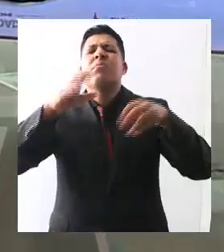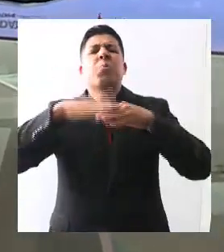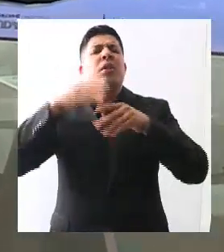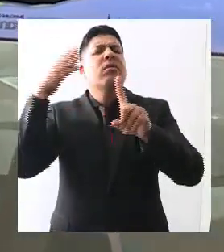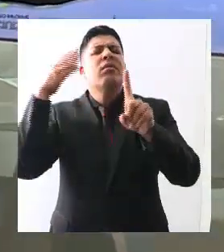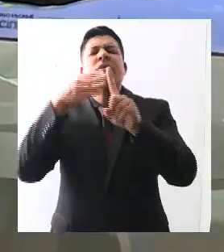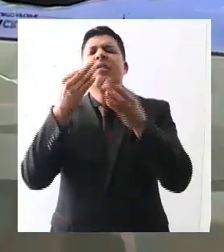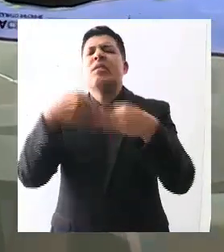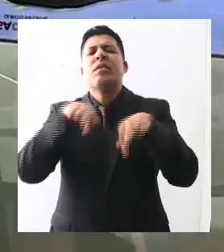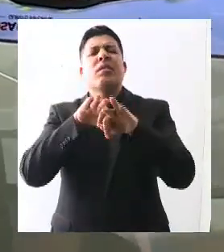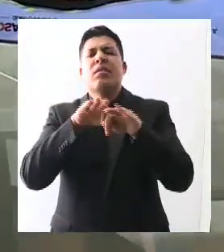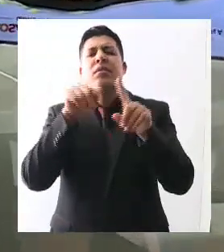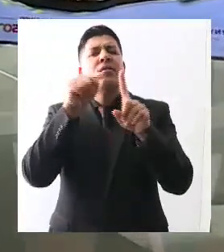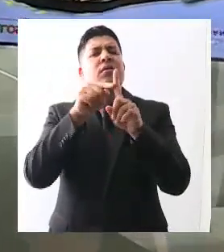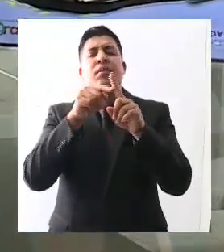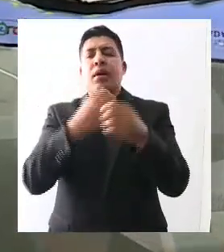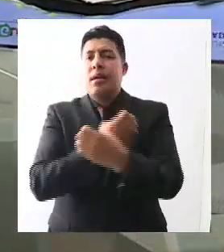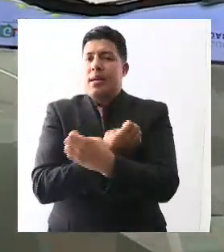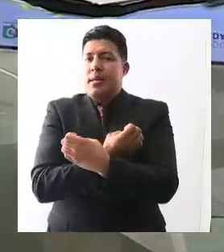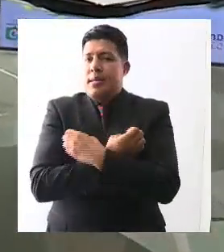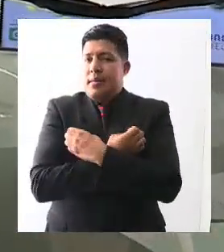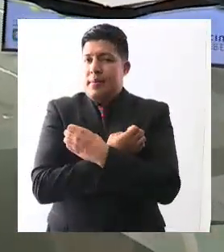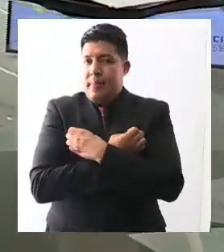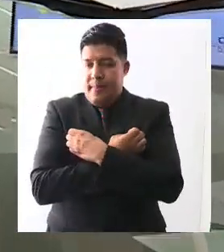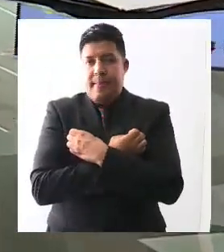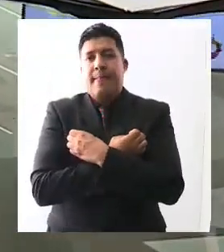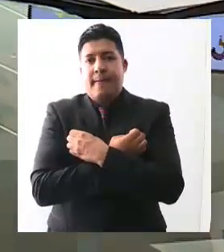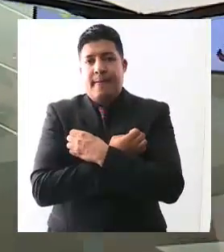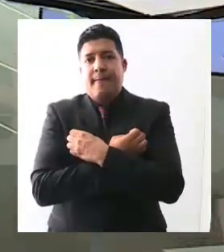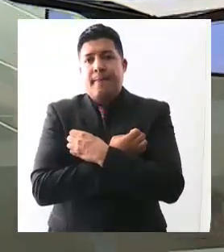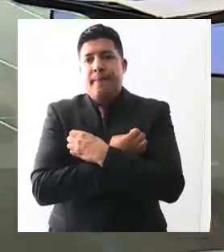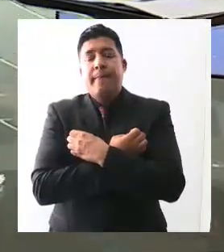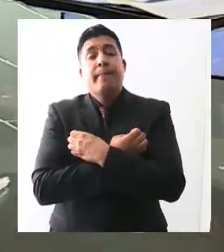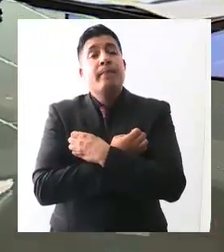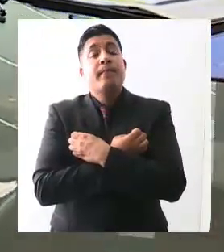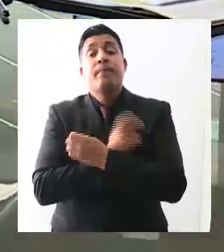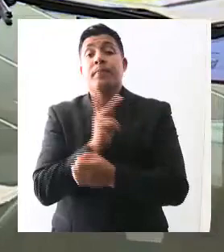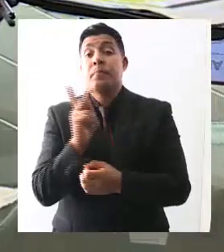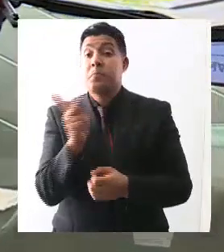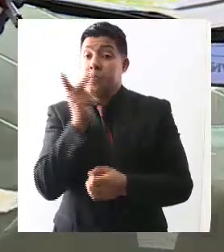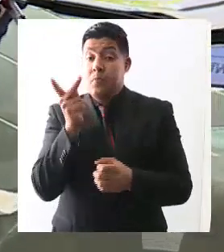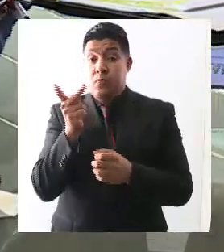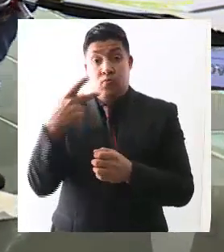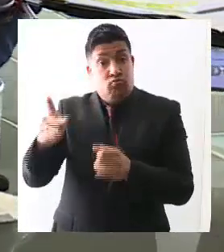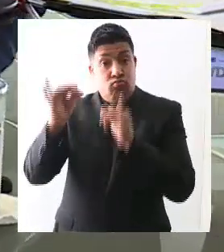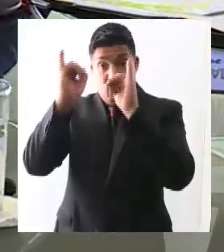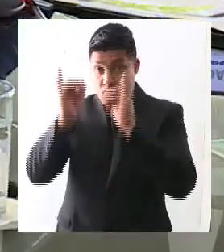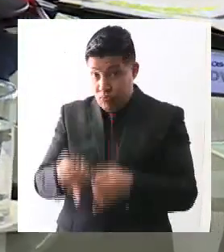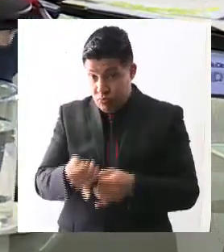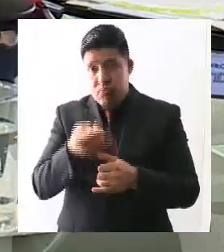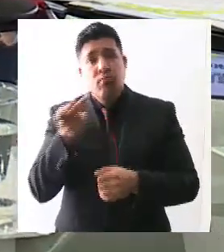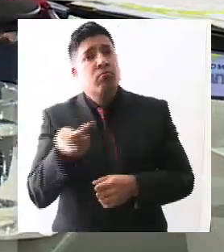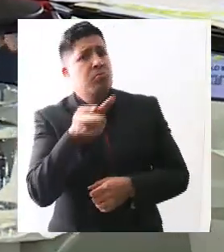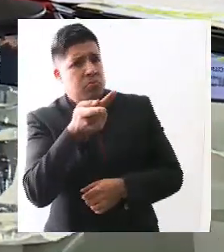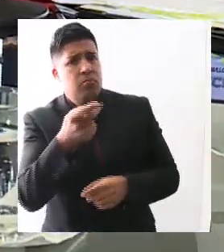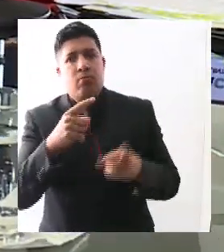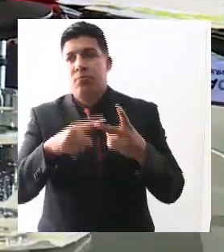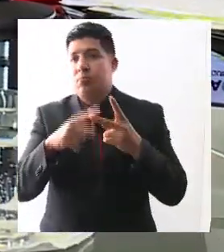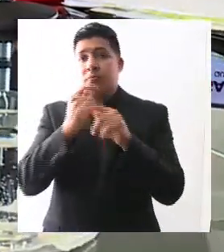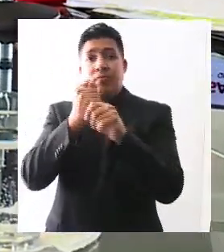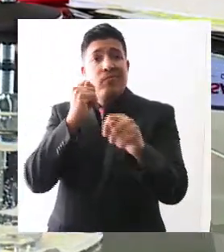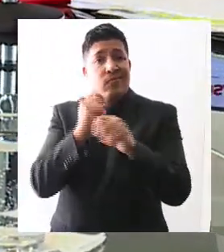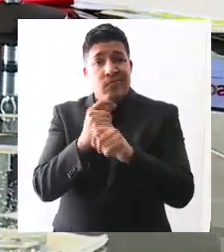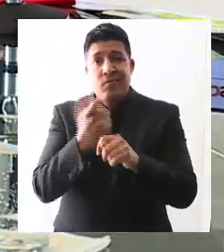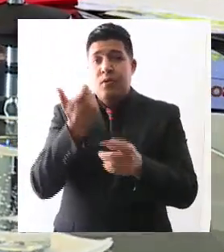educación, aunque en este tema eran preguntas muy personales, individualizadas, transporte público, la alta tarifa,